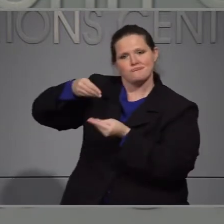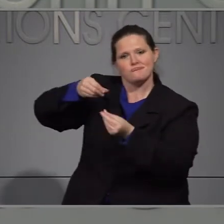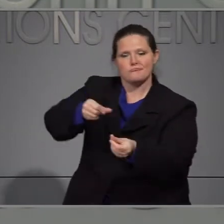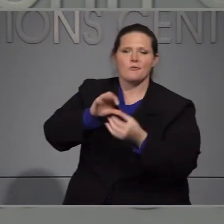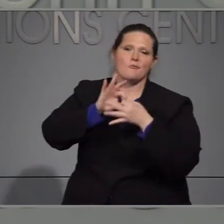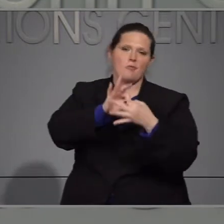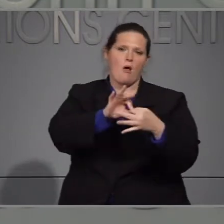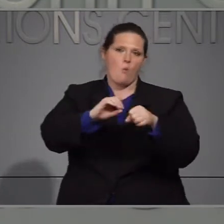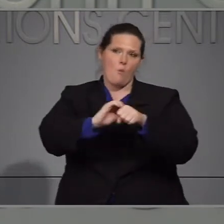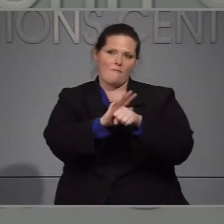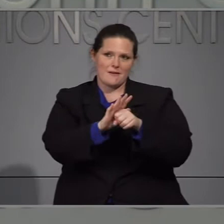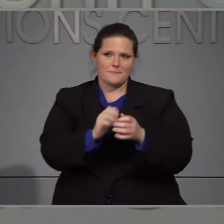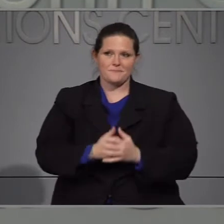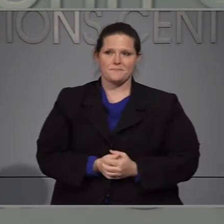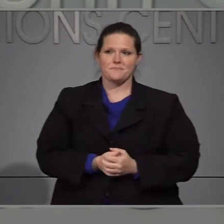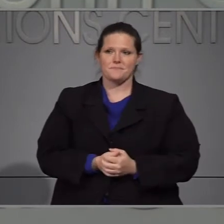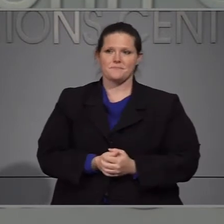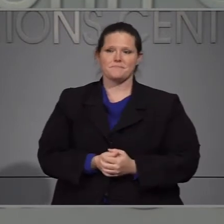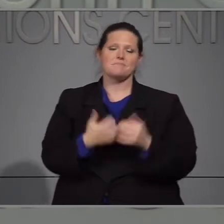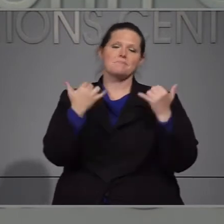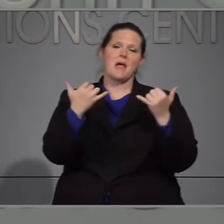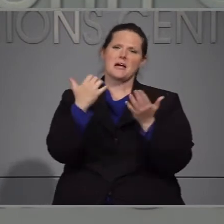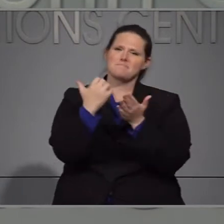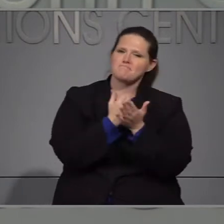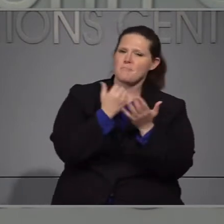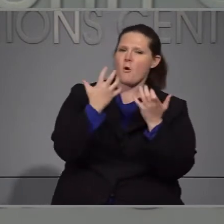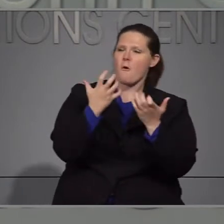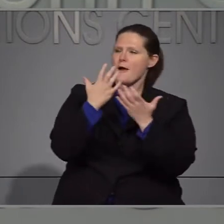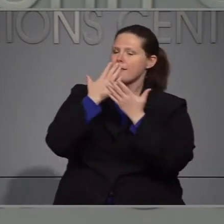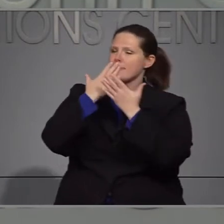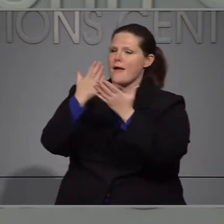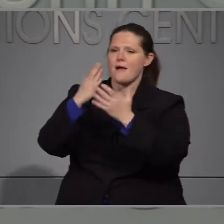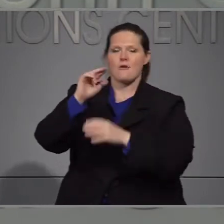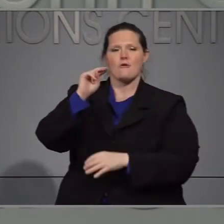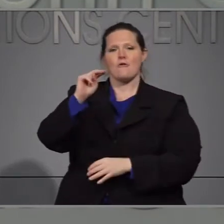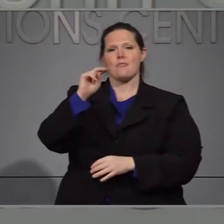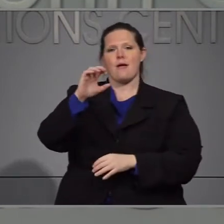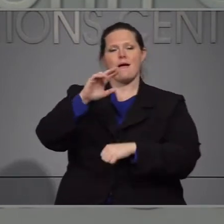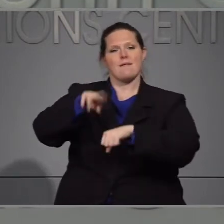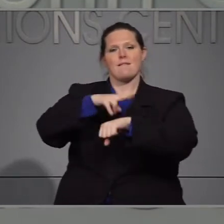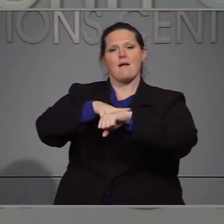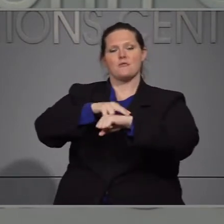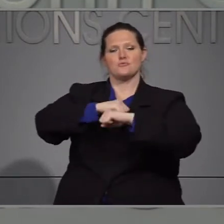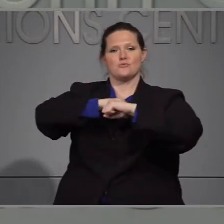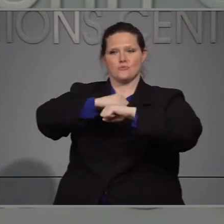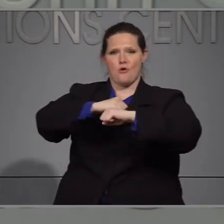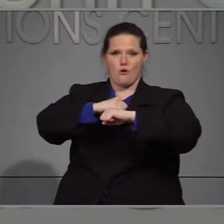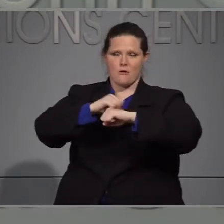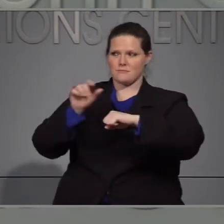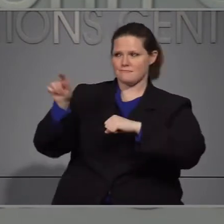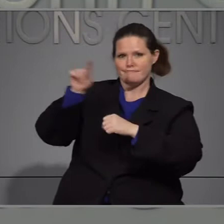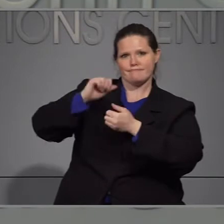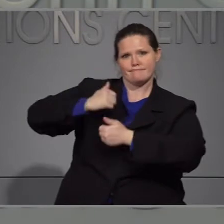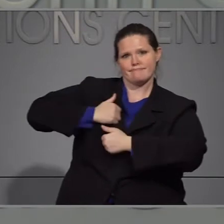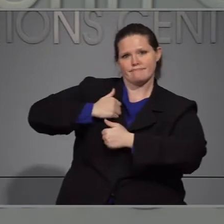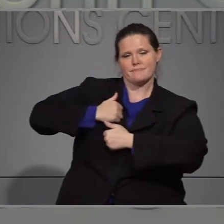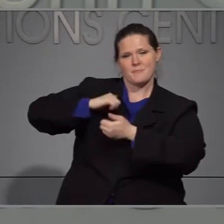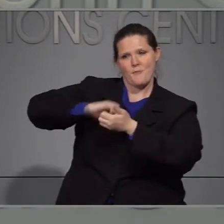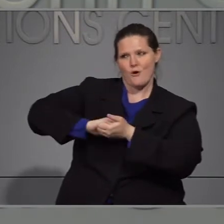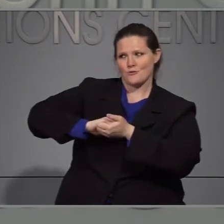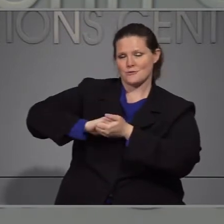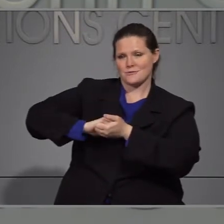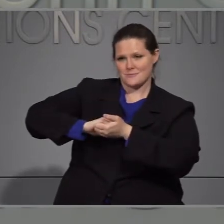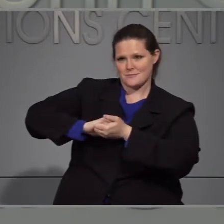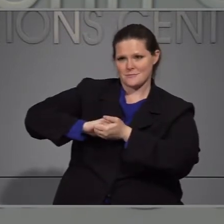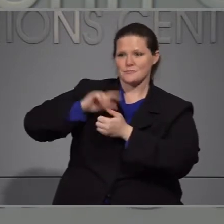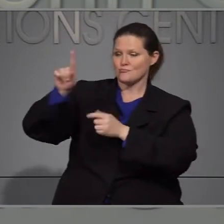en compras de EPP por la pandemia y también quiero aprovechar el tiempo para darle las gracias a la Guardia Nacional